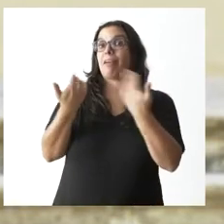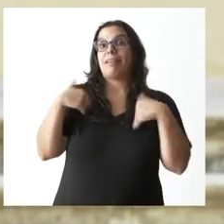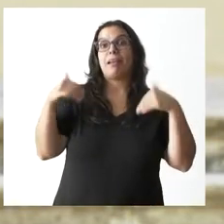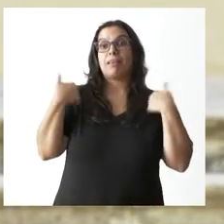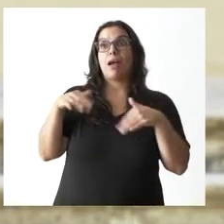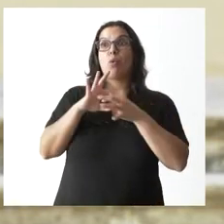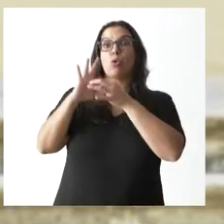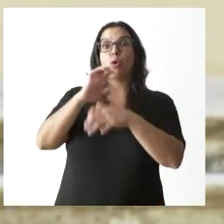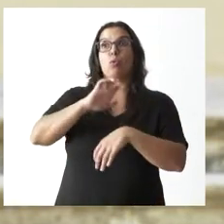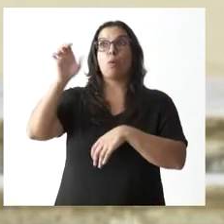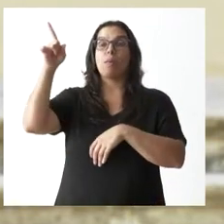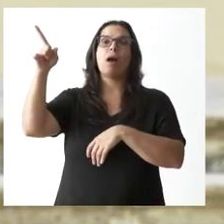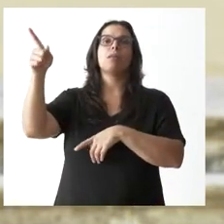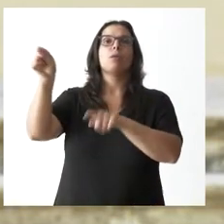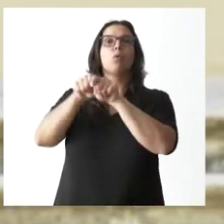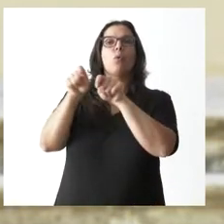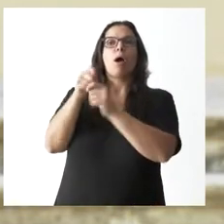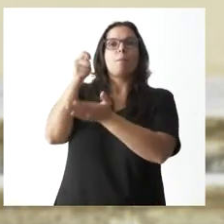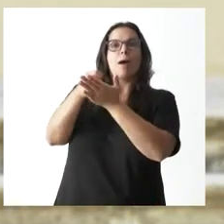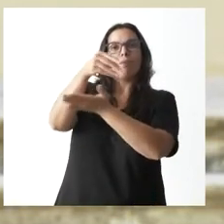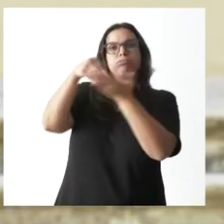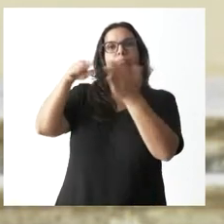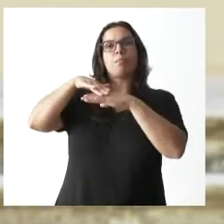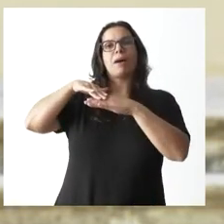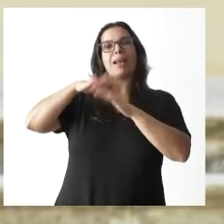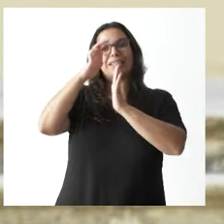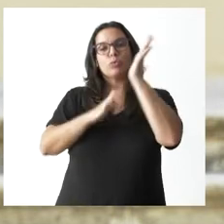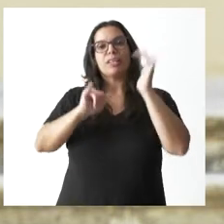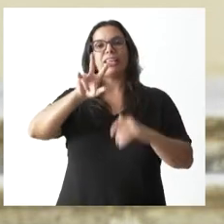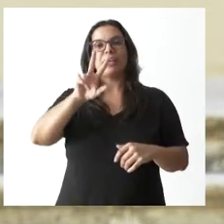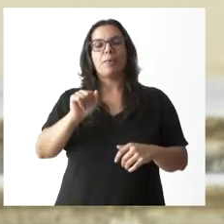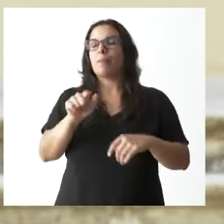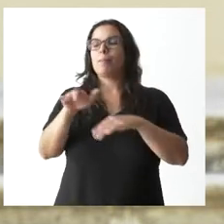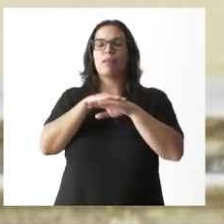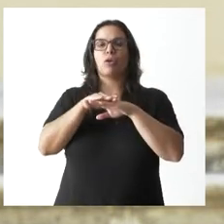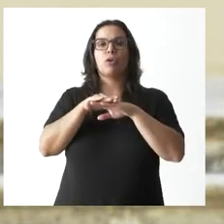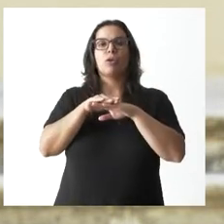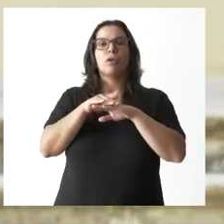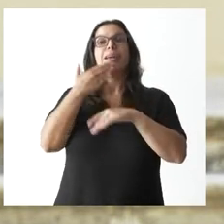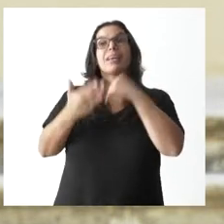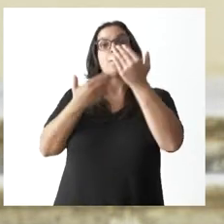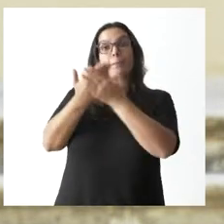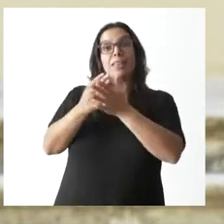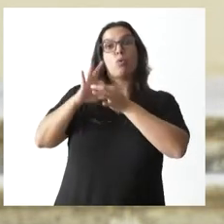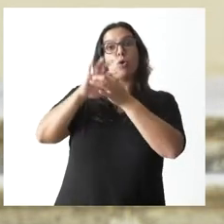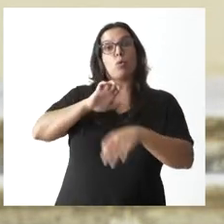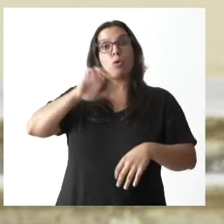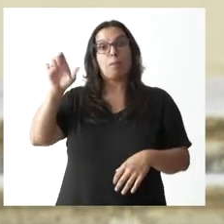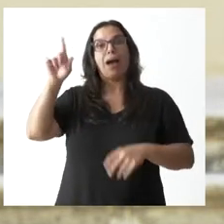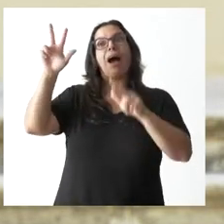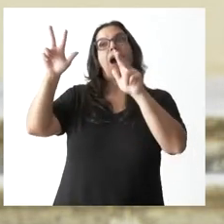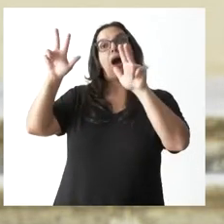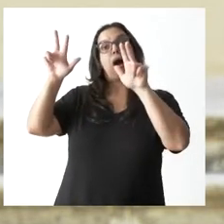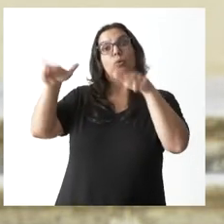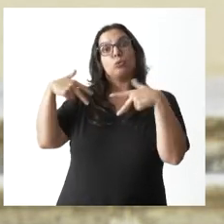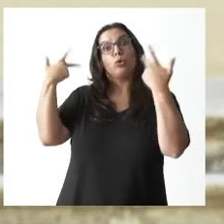Unión Europea la autorización